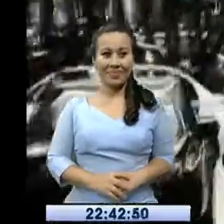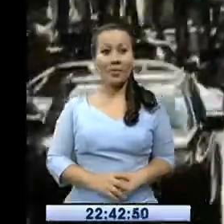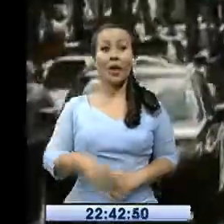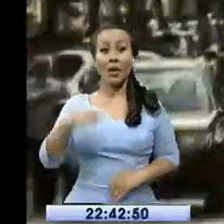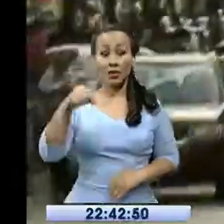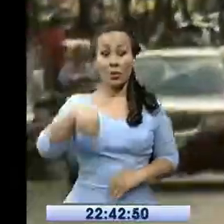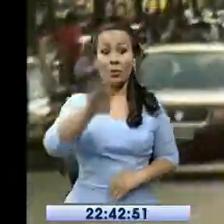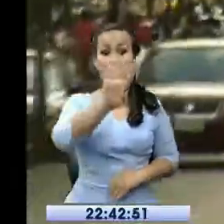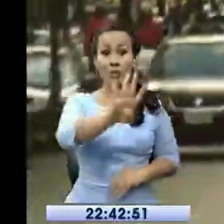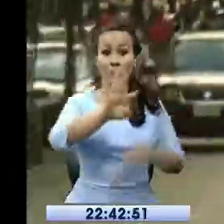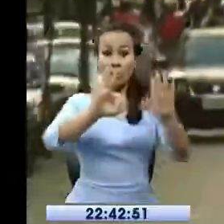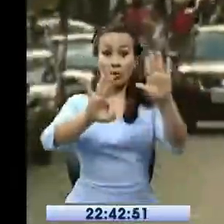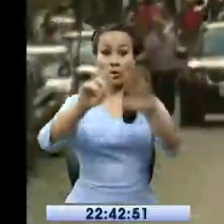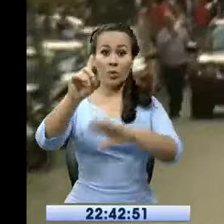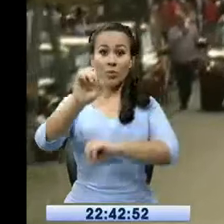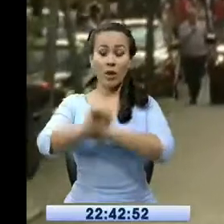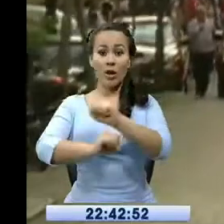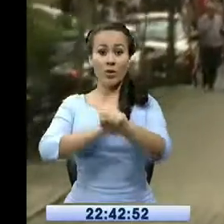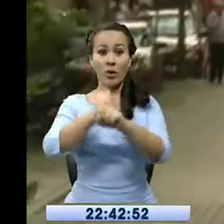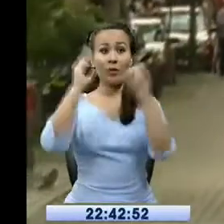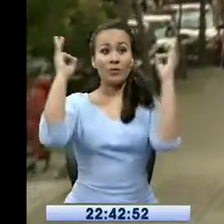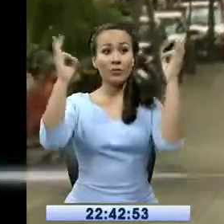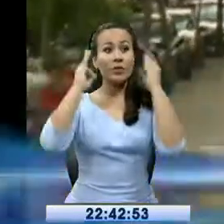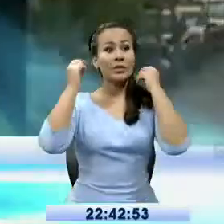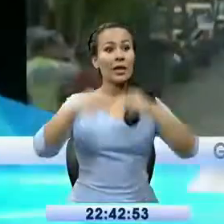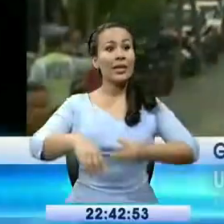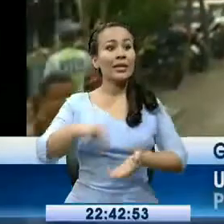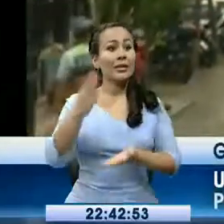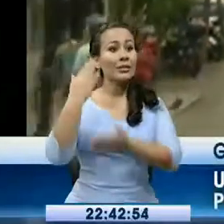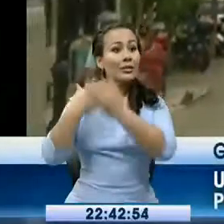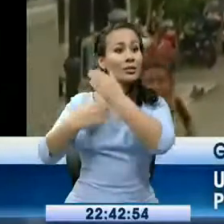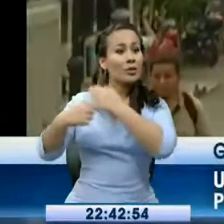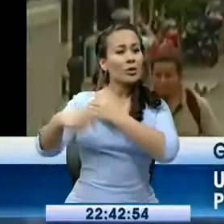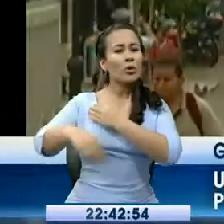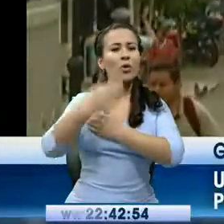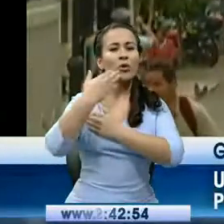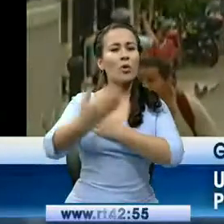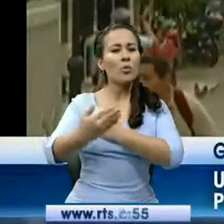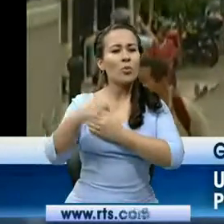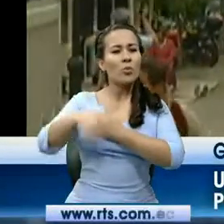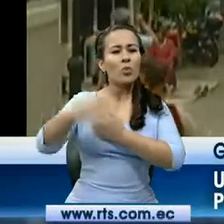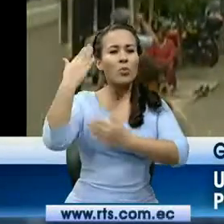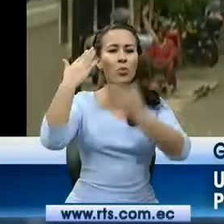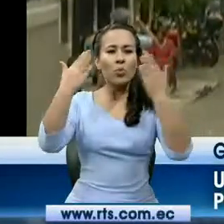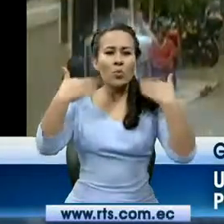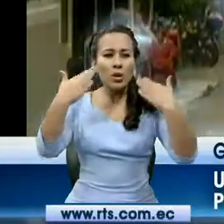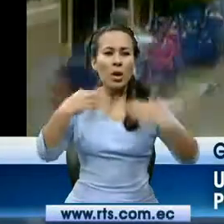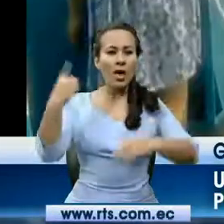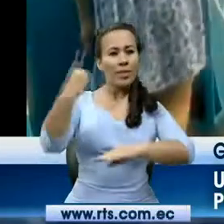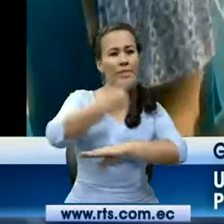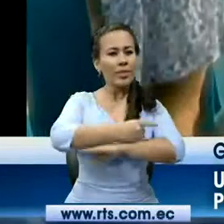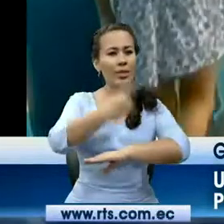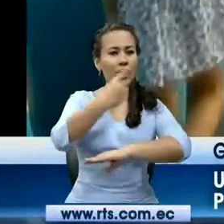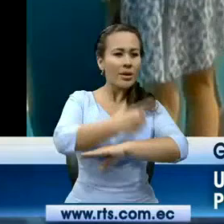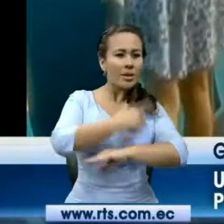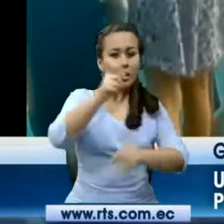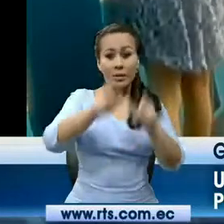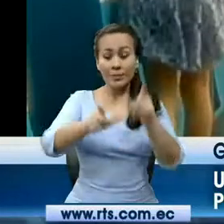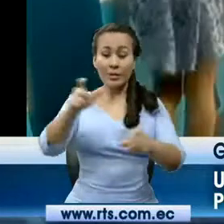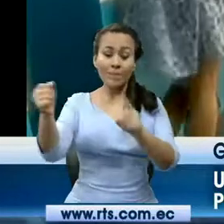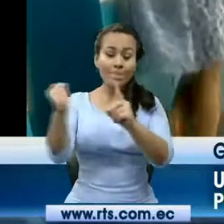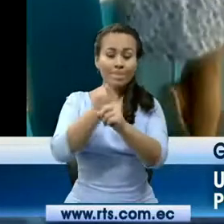En 481 años de fundación, la historia de Guayaquil ha venido forjándose día a día con el esfuerzo de sus habitantes.